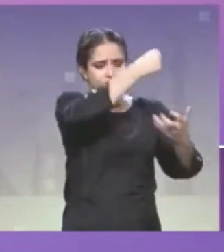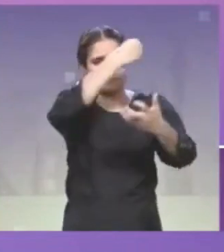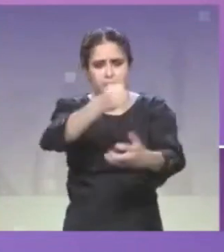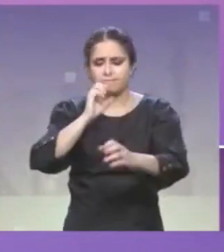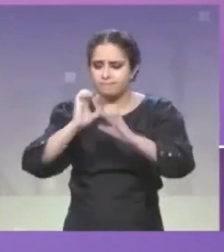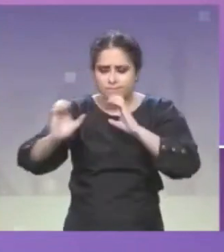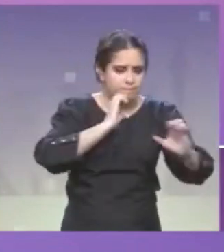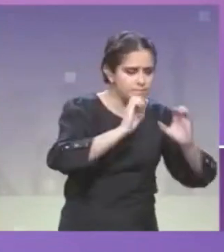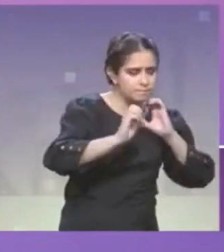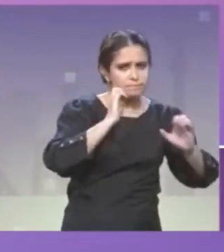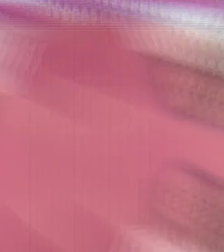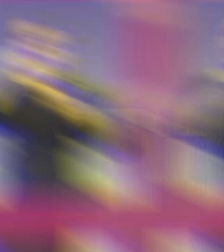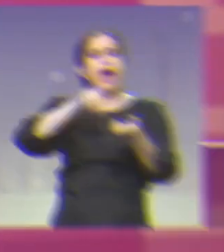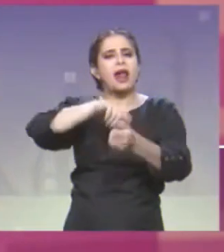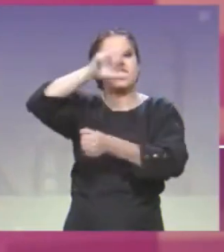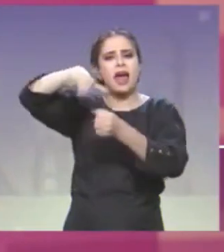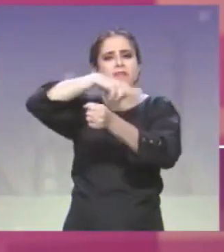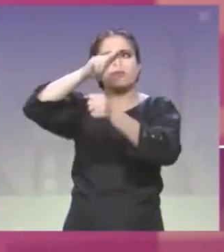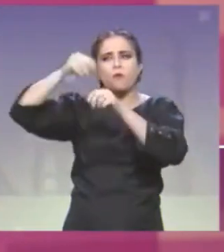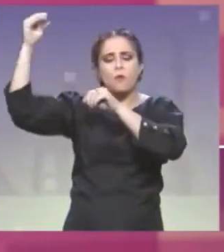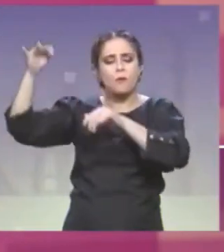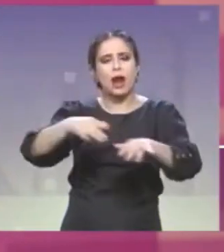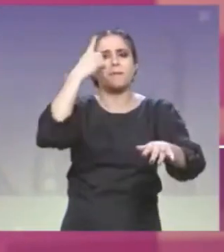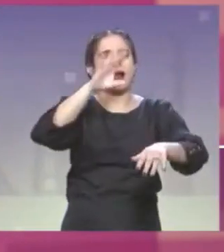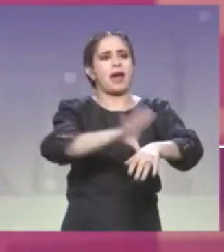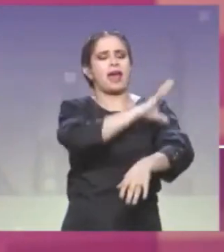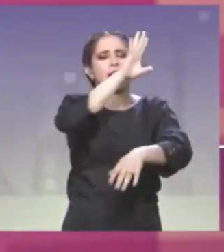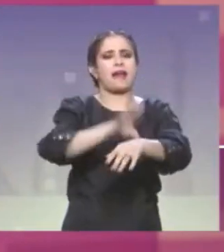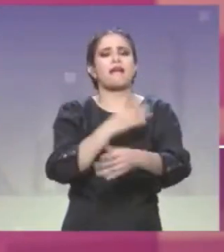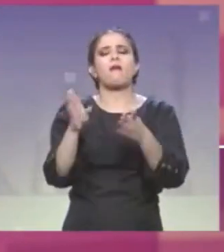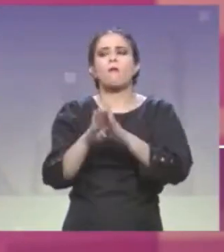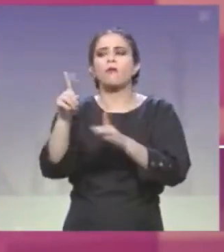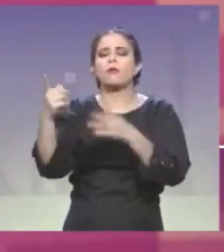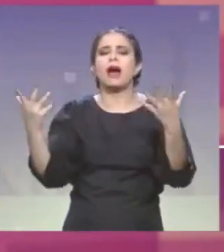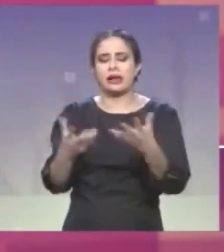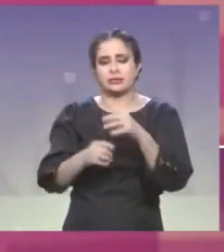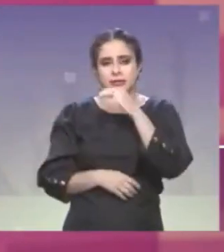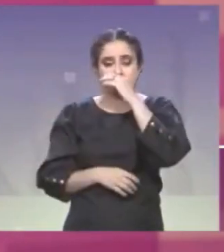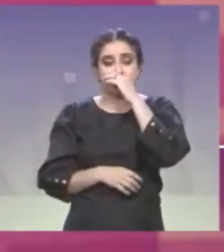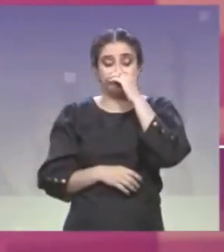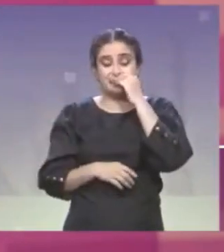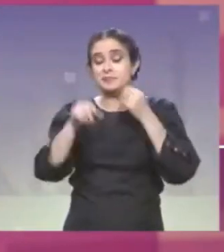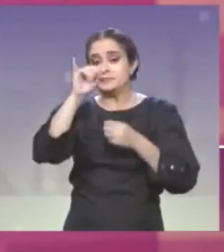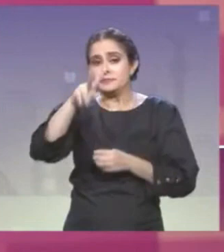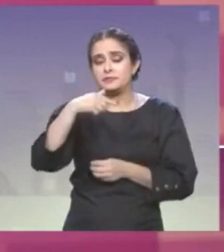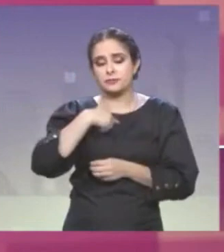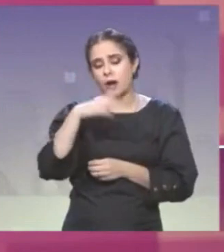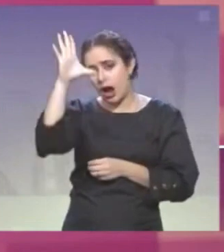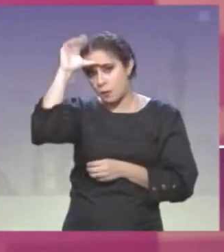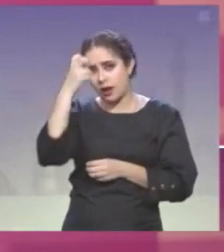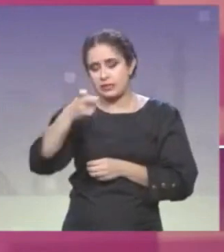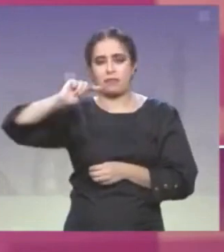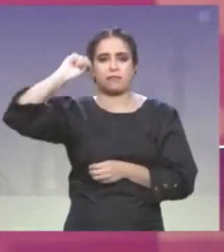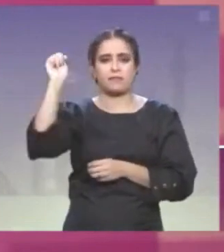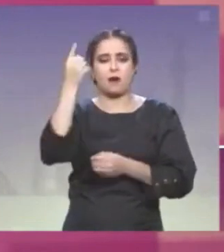vecinos no se sientan afectados. Bien, pues nosotros estamos precisamente a favor de toda esta tecnología